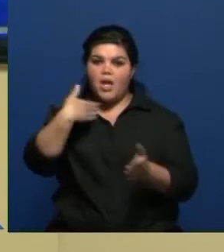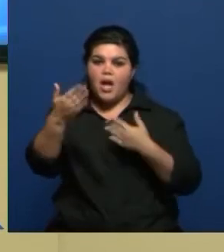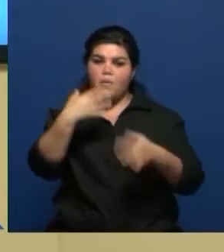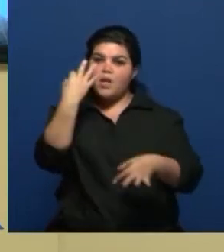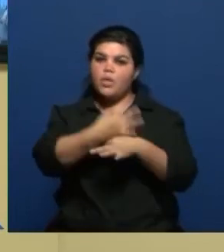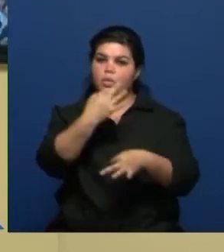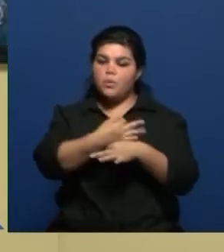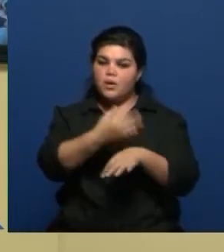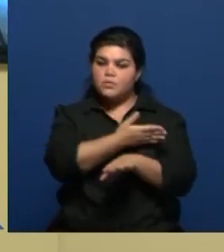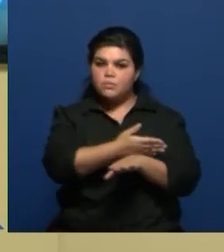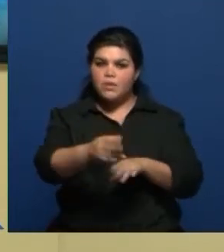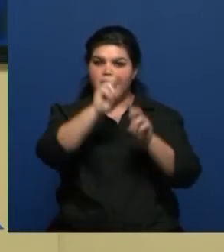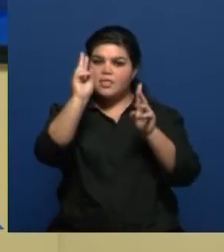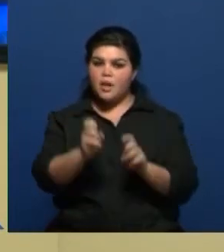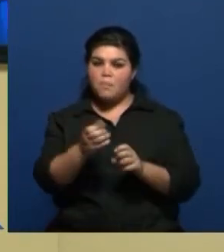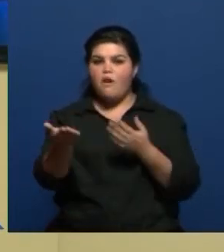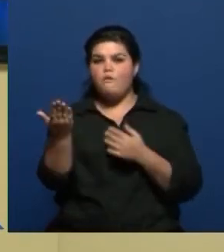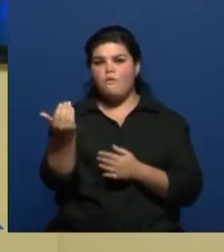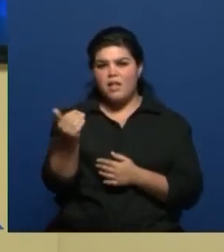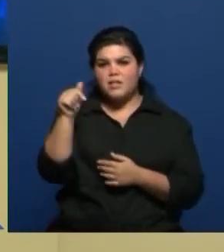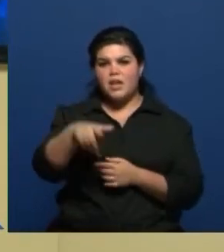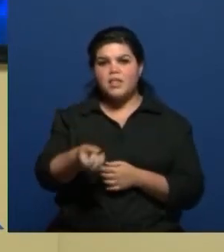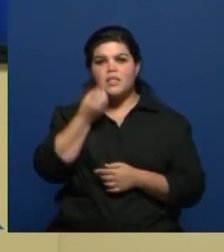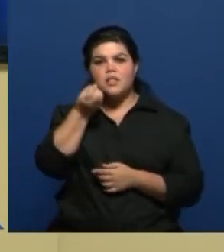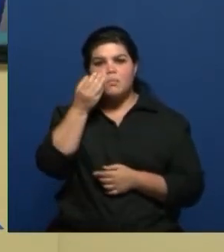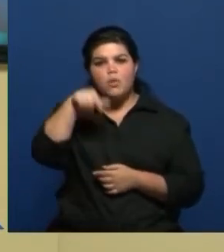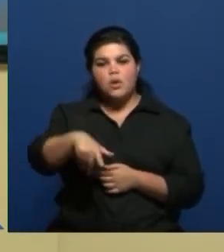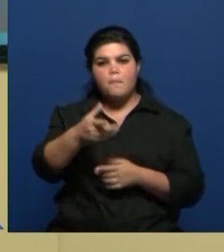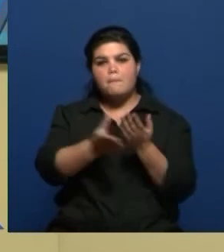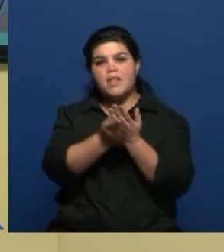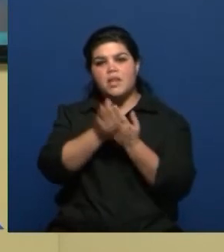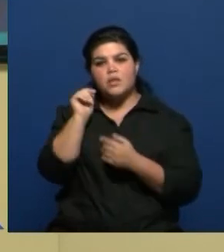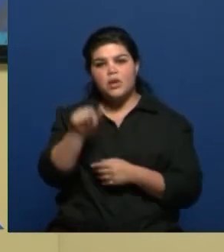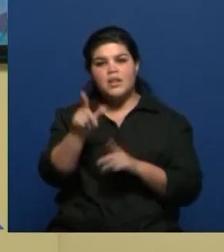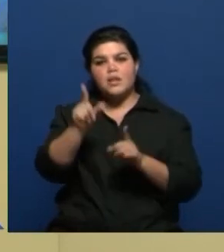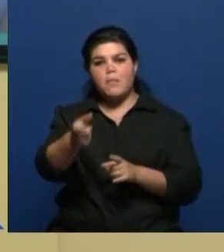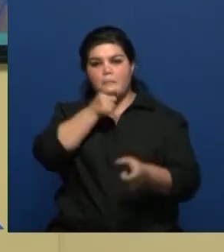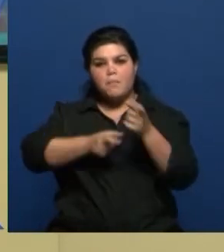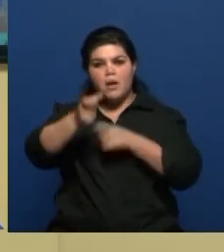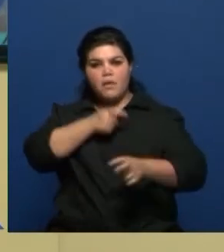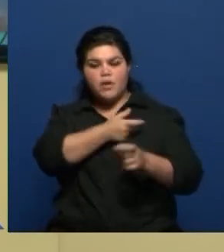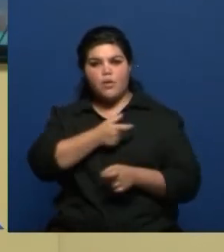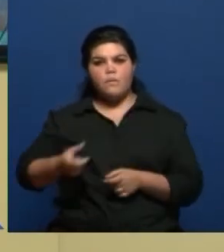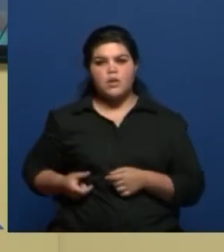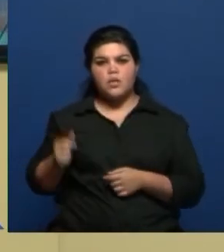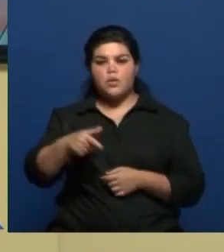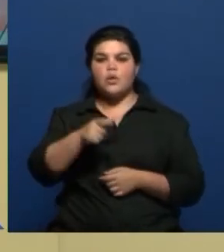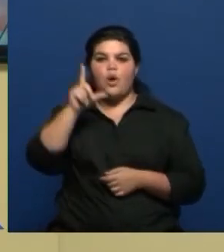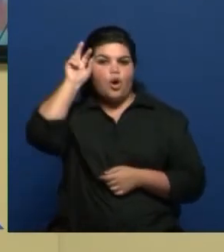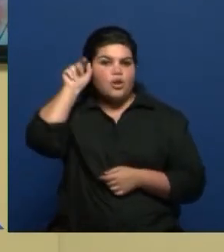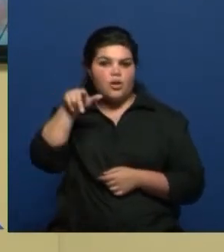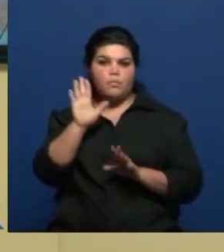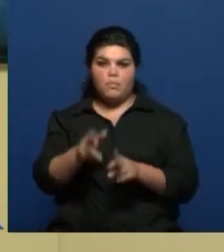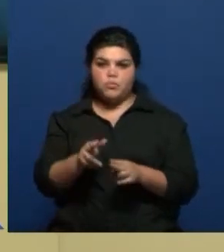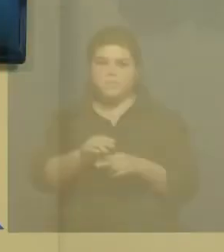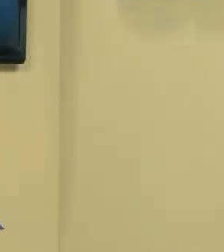educación, nos quedan algunos temas también para compartir testimonios del propio ministro, y también la palabra del gobernador Alfredo Cornejo, hacemos pausa